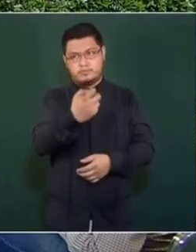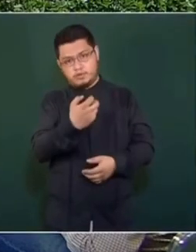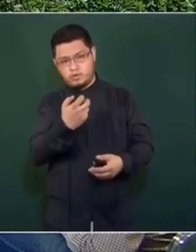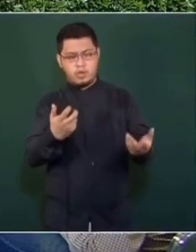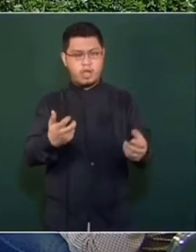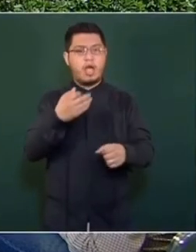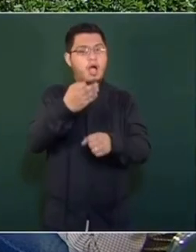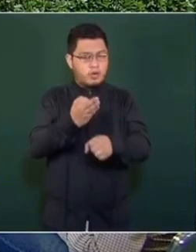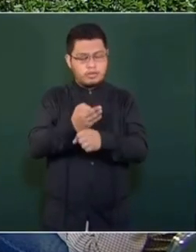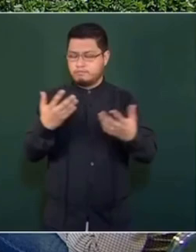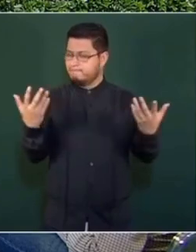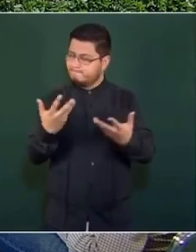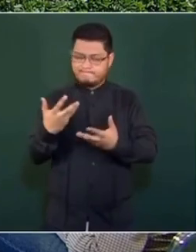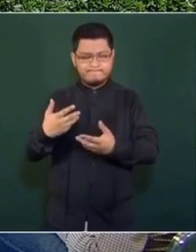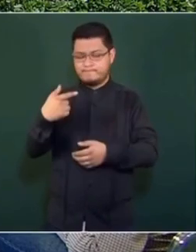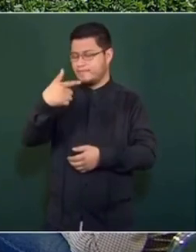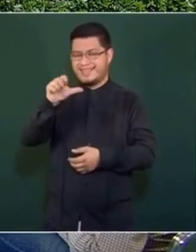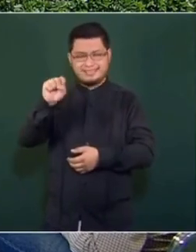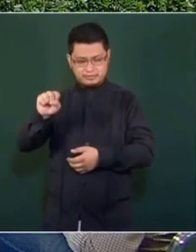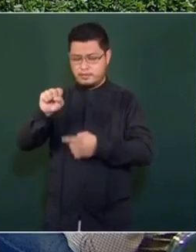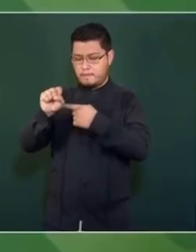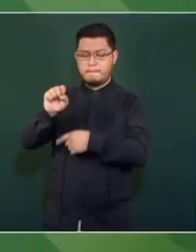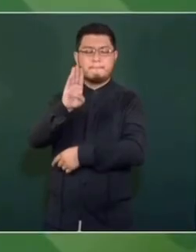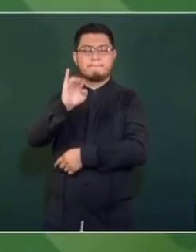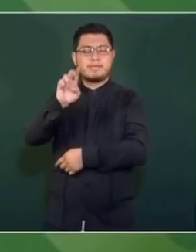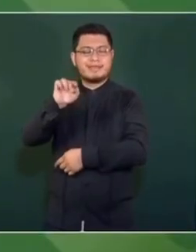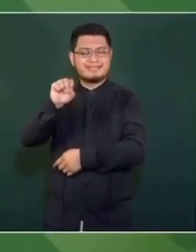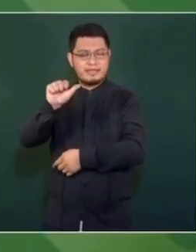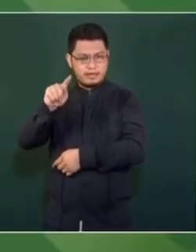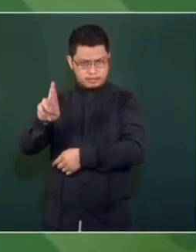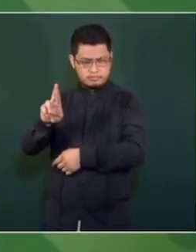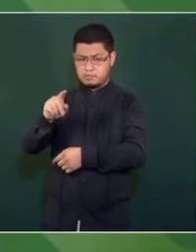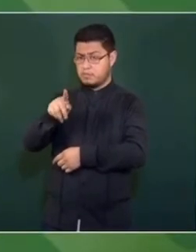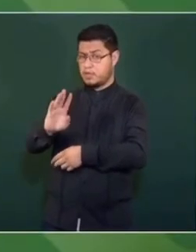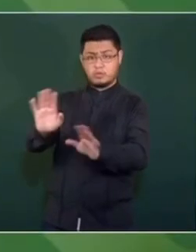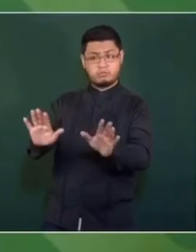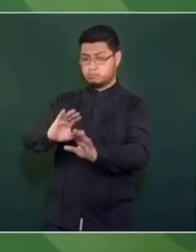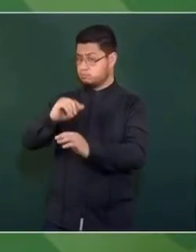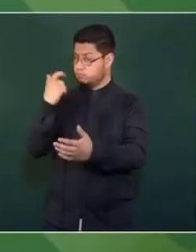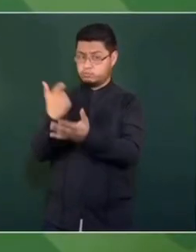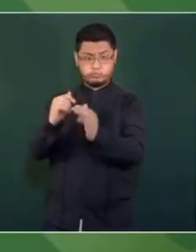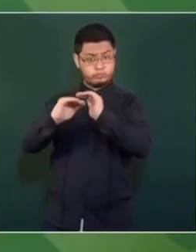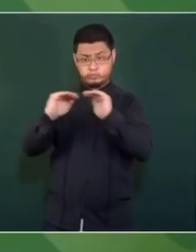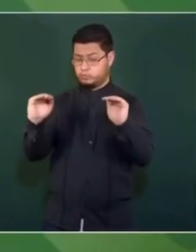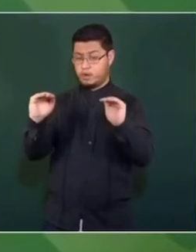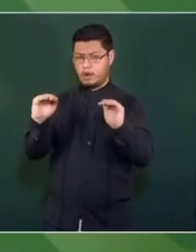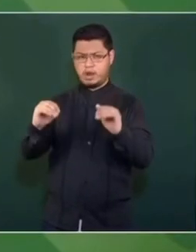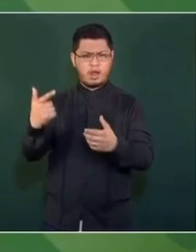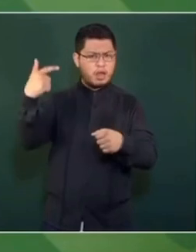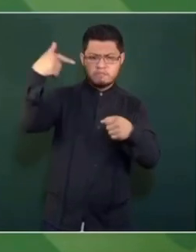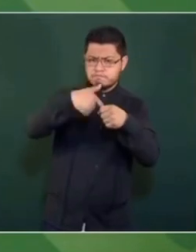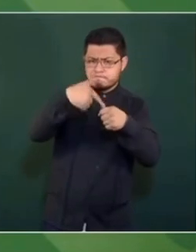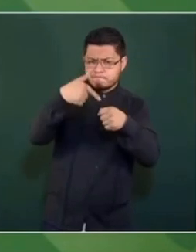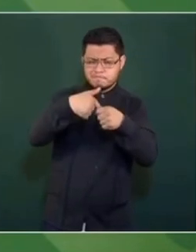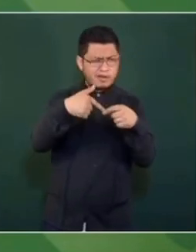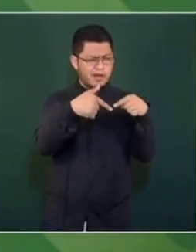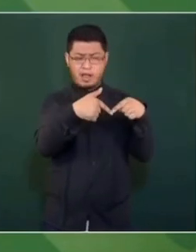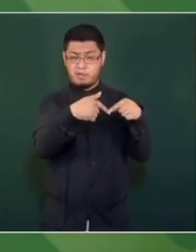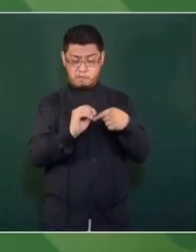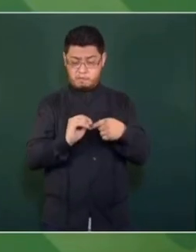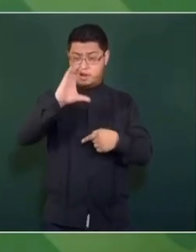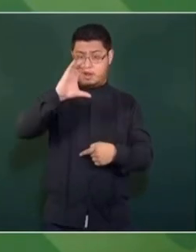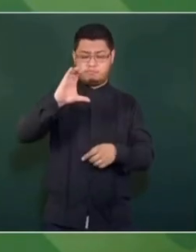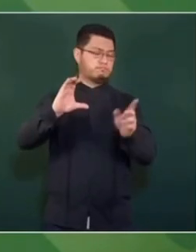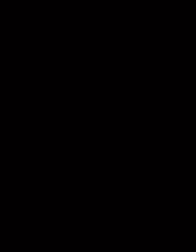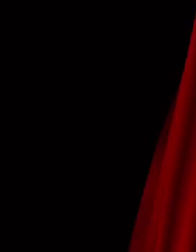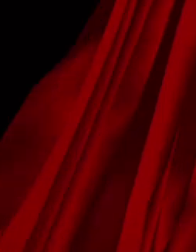ahora se creó lo de gas bienestar y se establecieron precios máximos. Pero en el caso de las gasolinas, no ha habido aumento, ni habrá, no van a haber